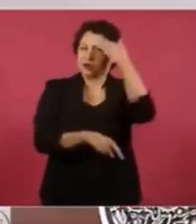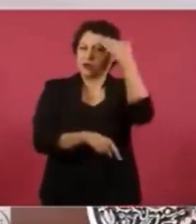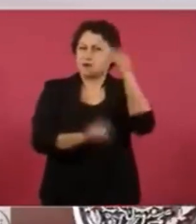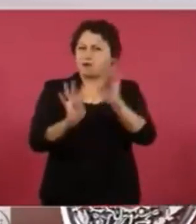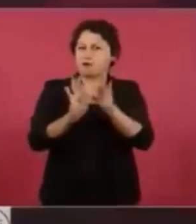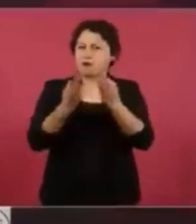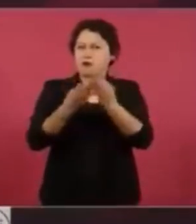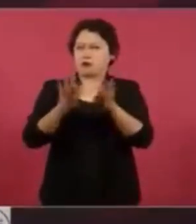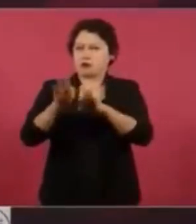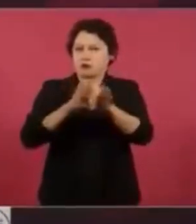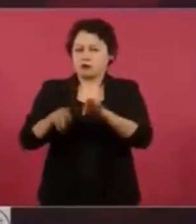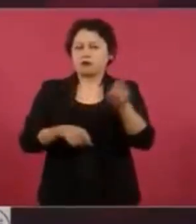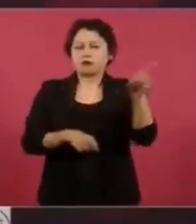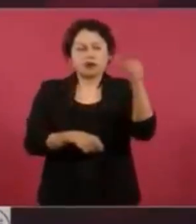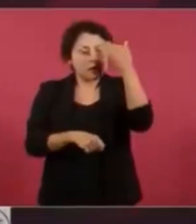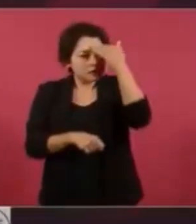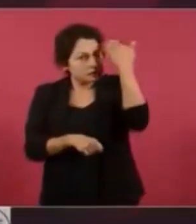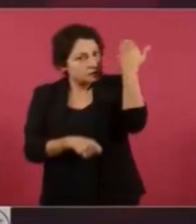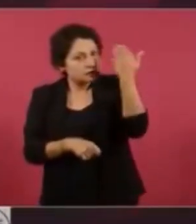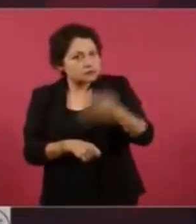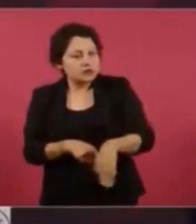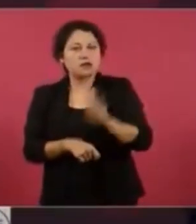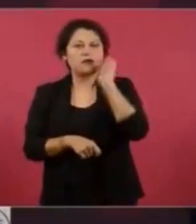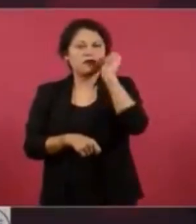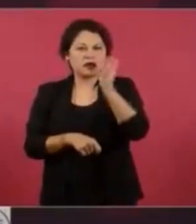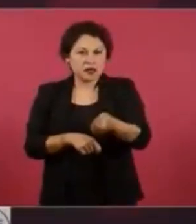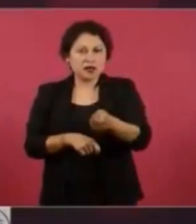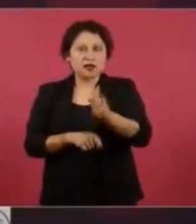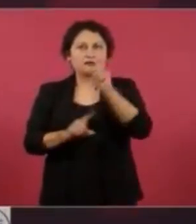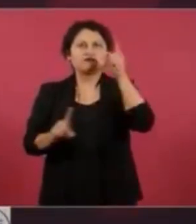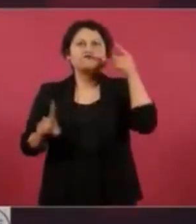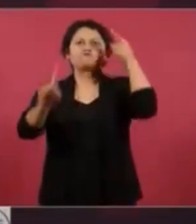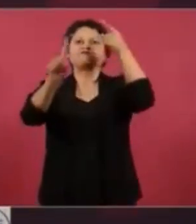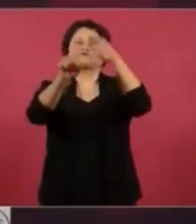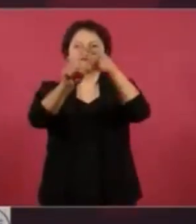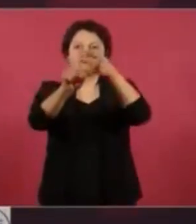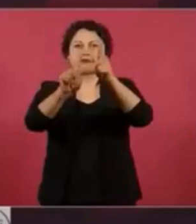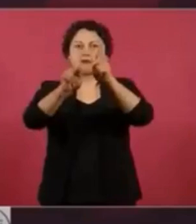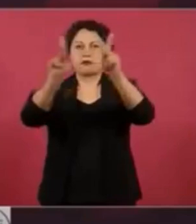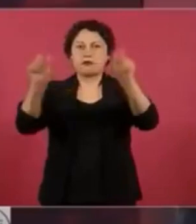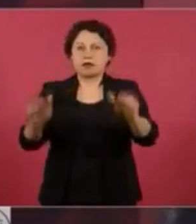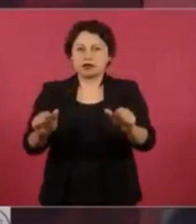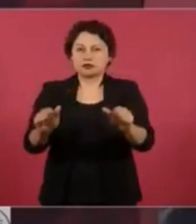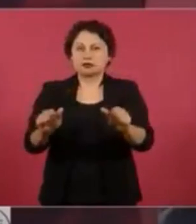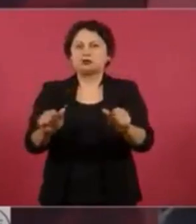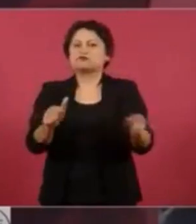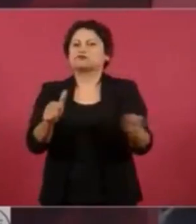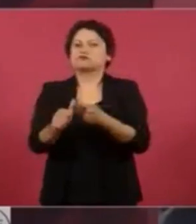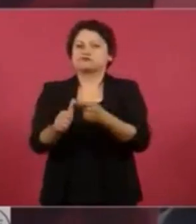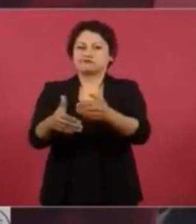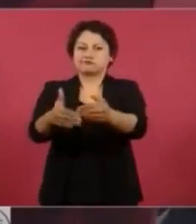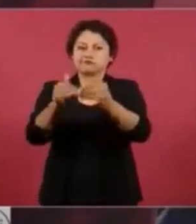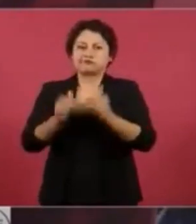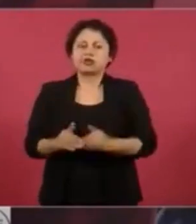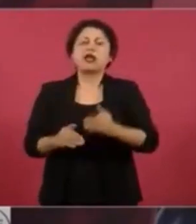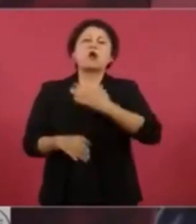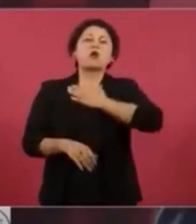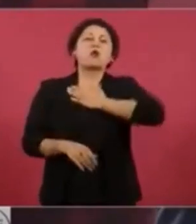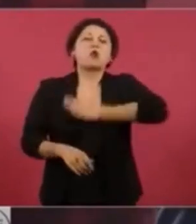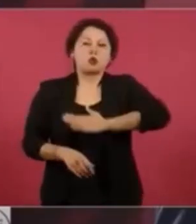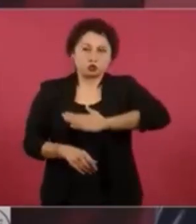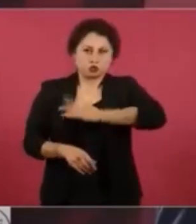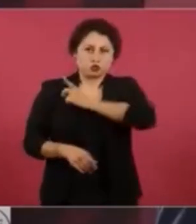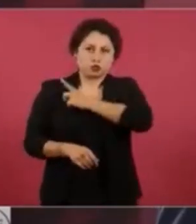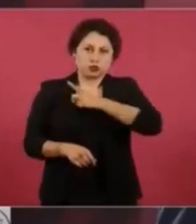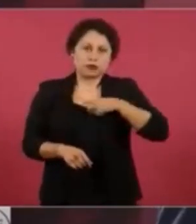ir a atender las causas, dar opciones a la